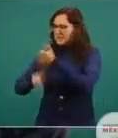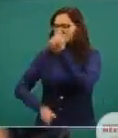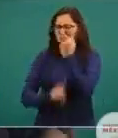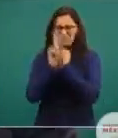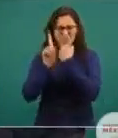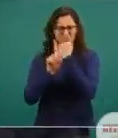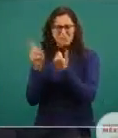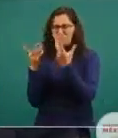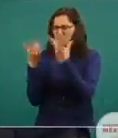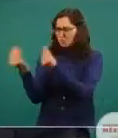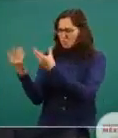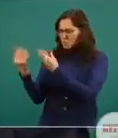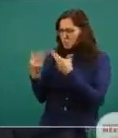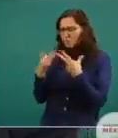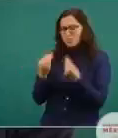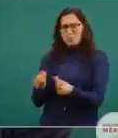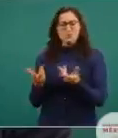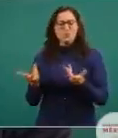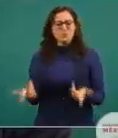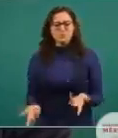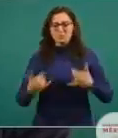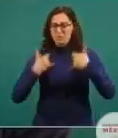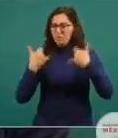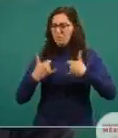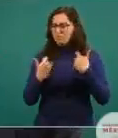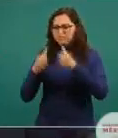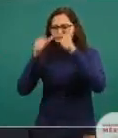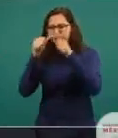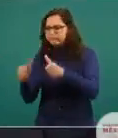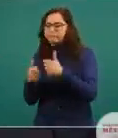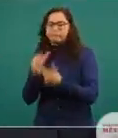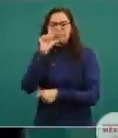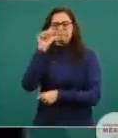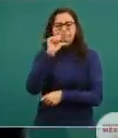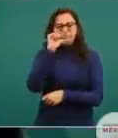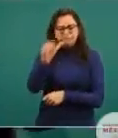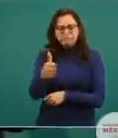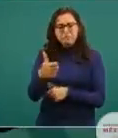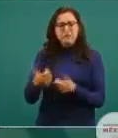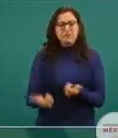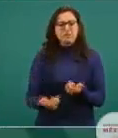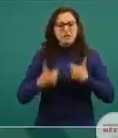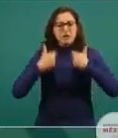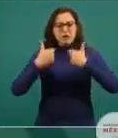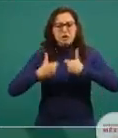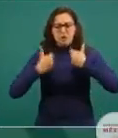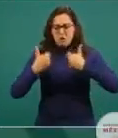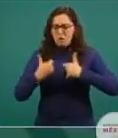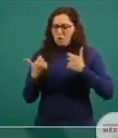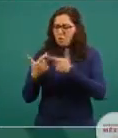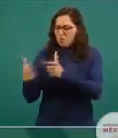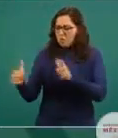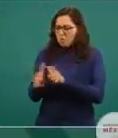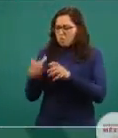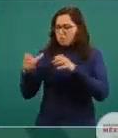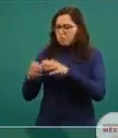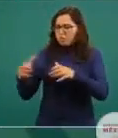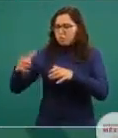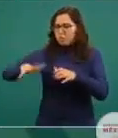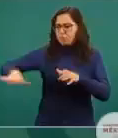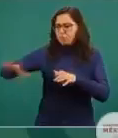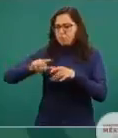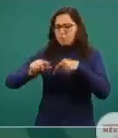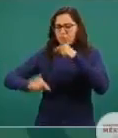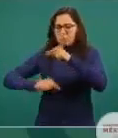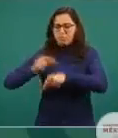el abandono a los jóvenes, el que los jóvenes se fueron desarrollando, se